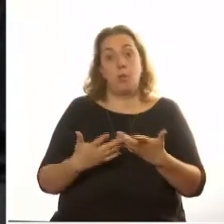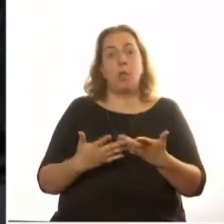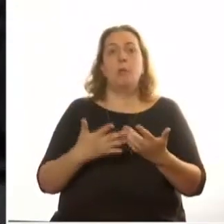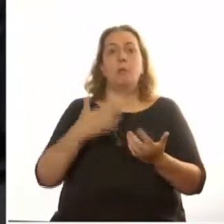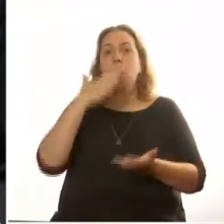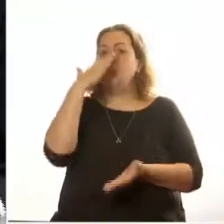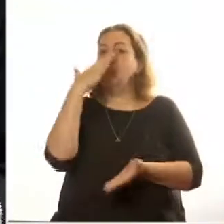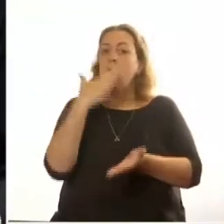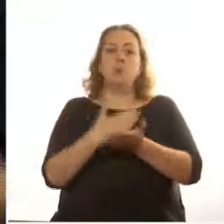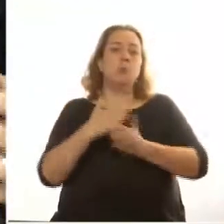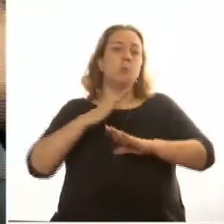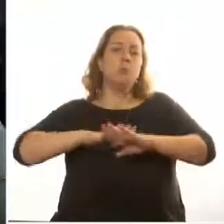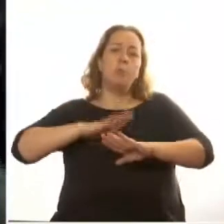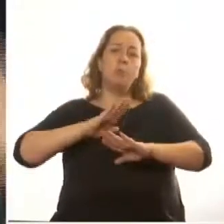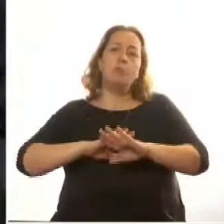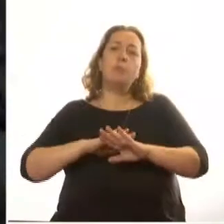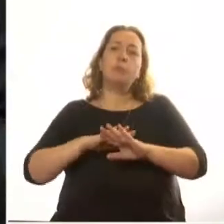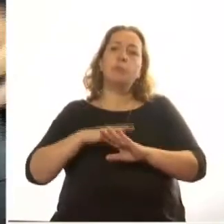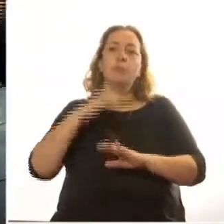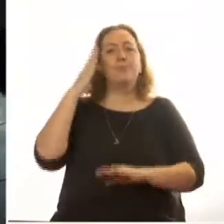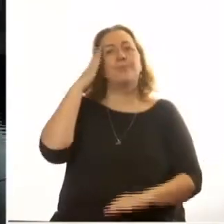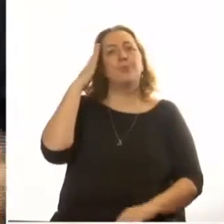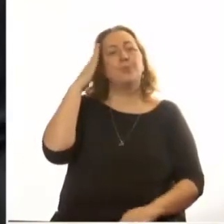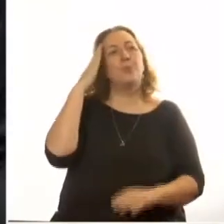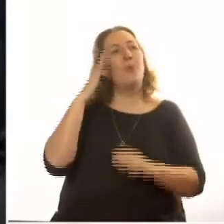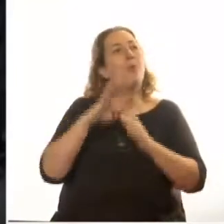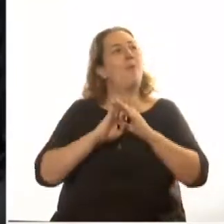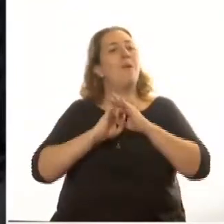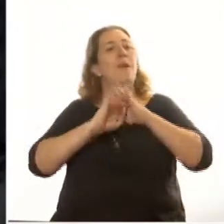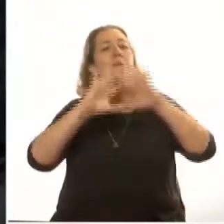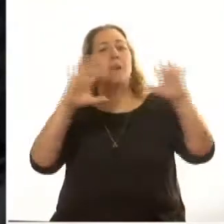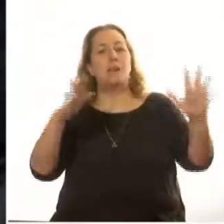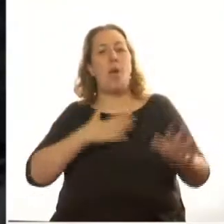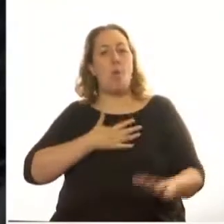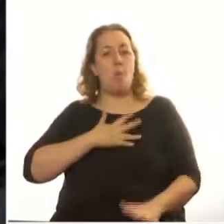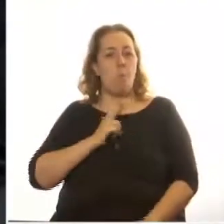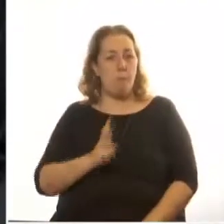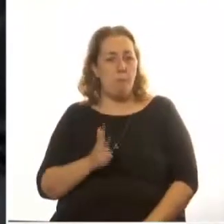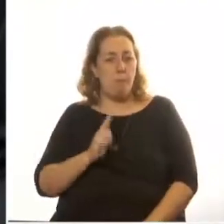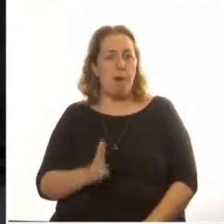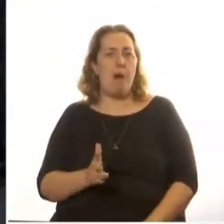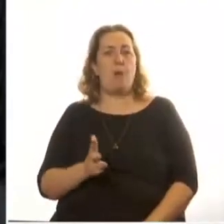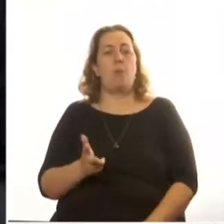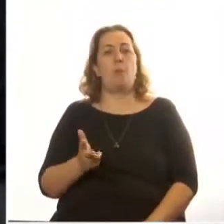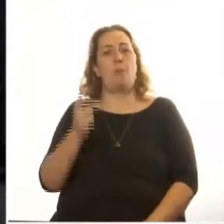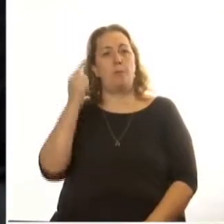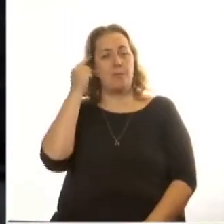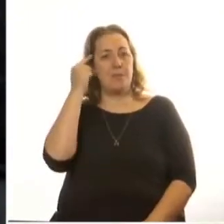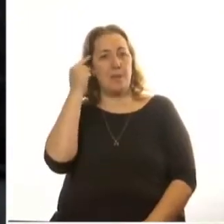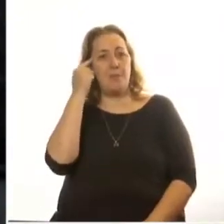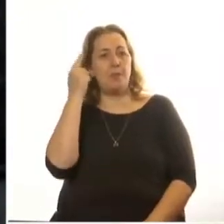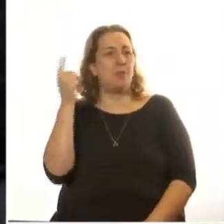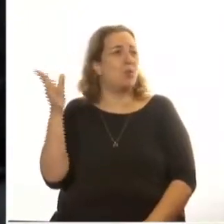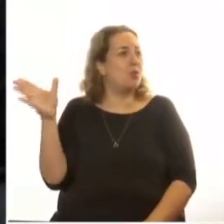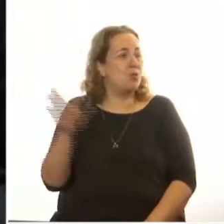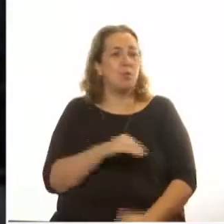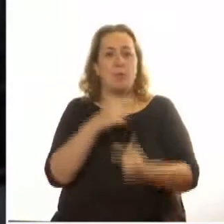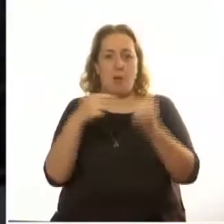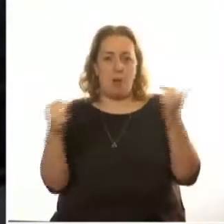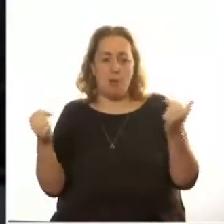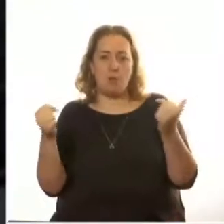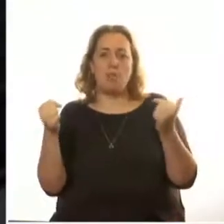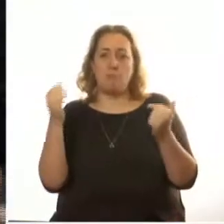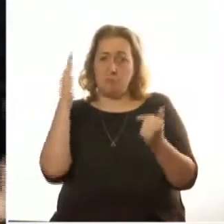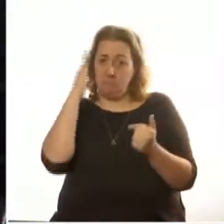tiempos a favor de esa libertad del ser humano y de su pensamiento, todas estas manipulaciones. Y ha